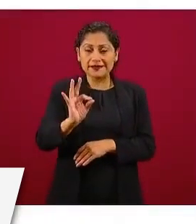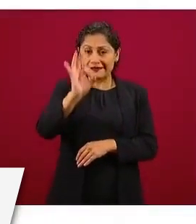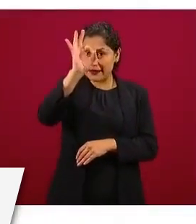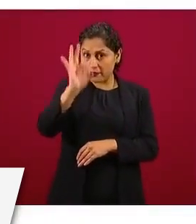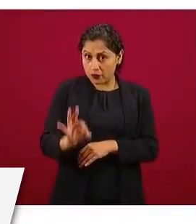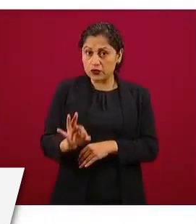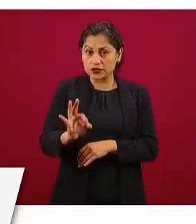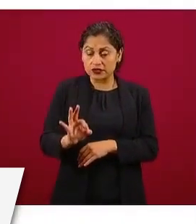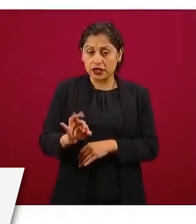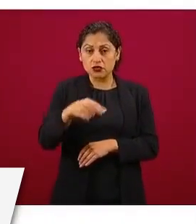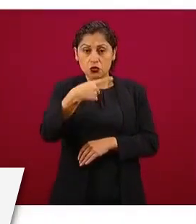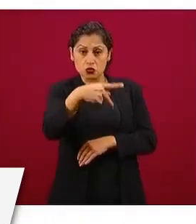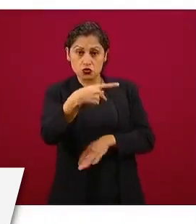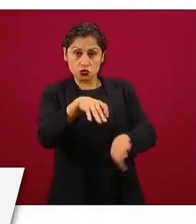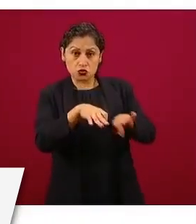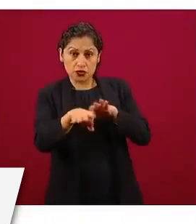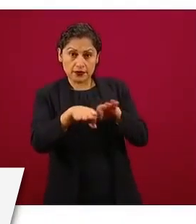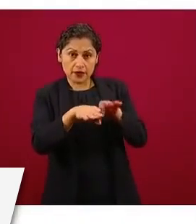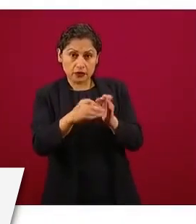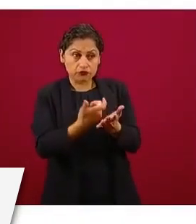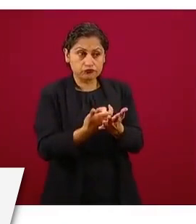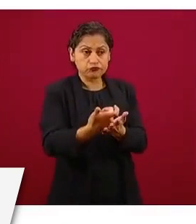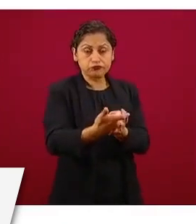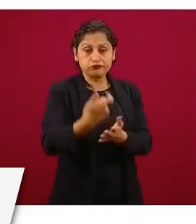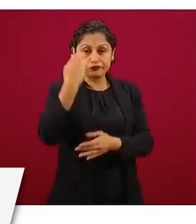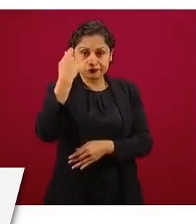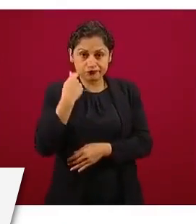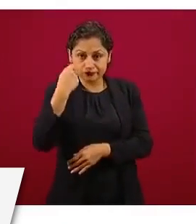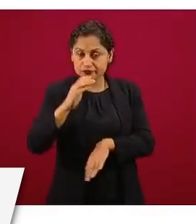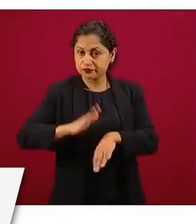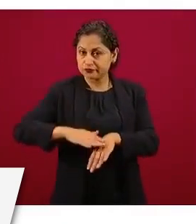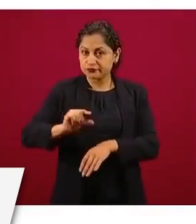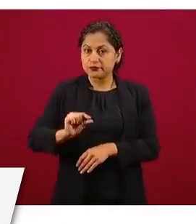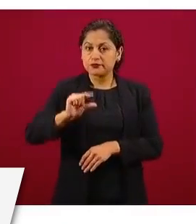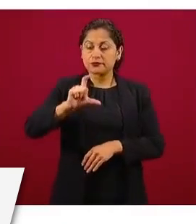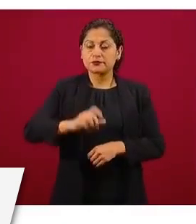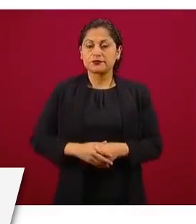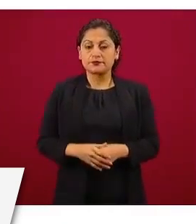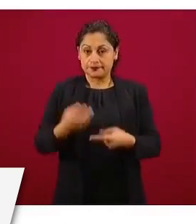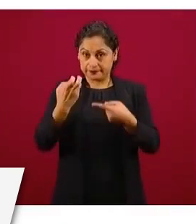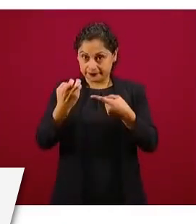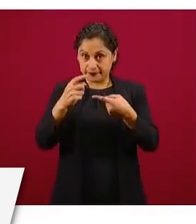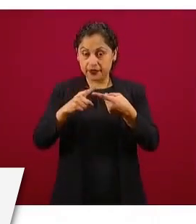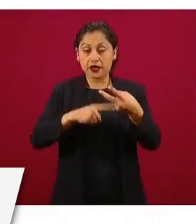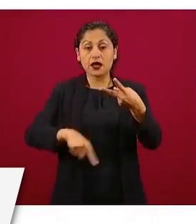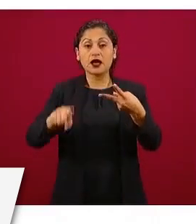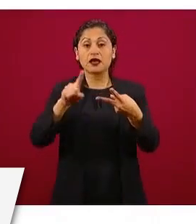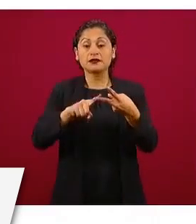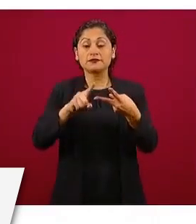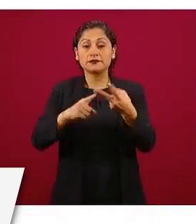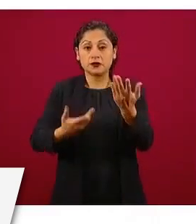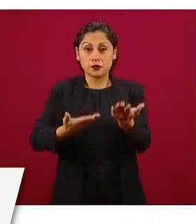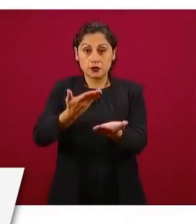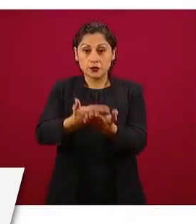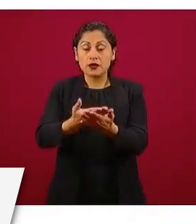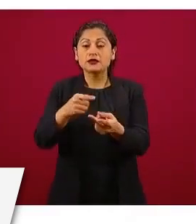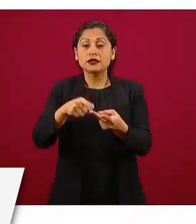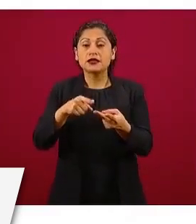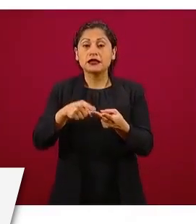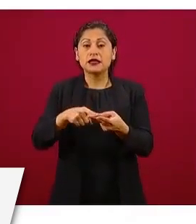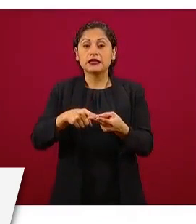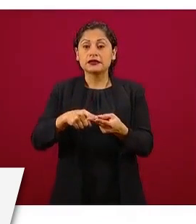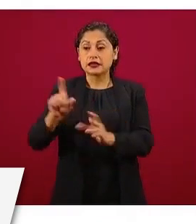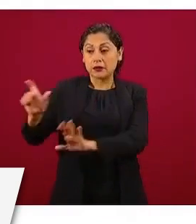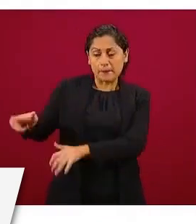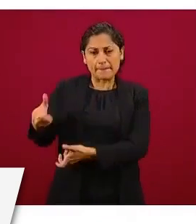ciento lo que ellos estaban recibiendo. La segunda es, hay un cambio muy importante, que no nada más va a haber más recursos para las pensiones de los